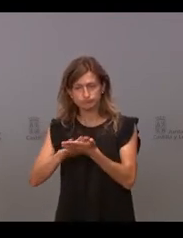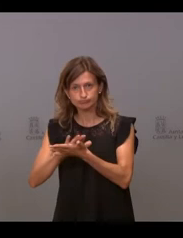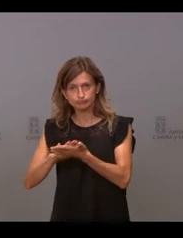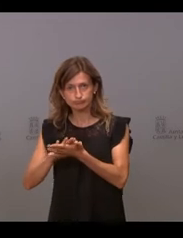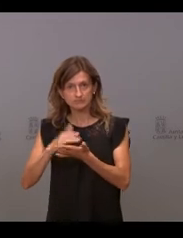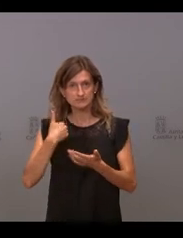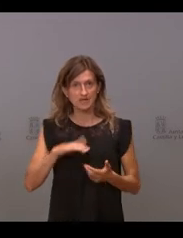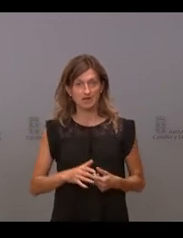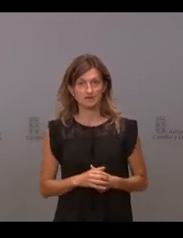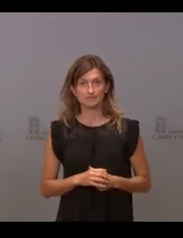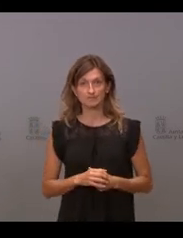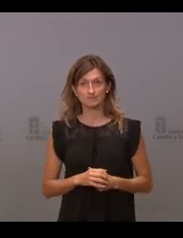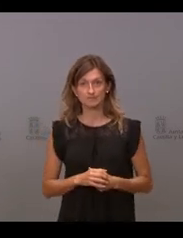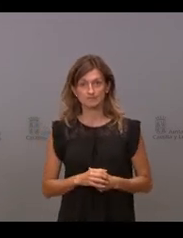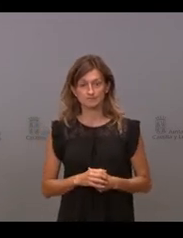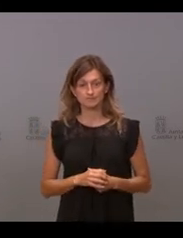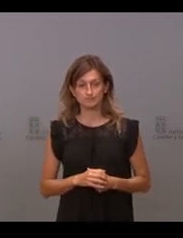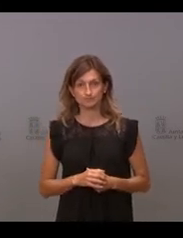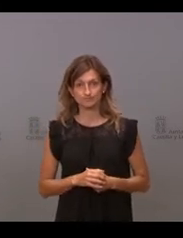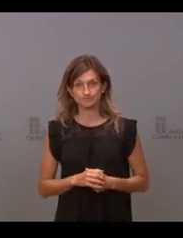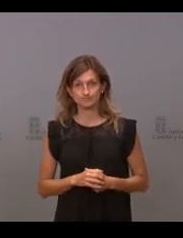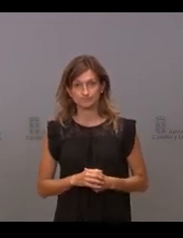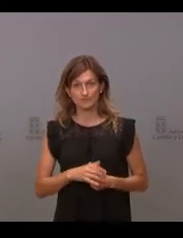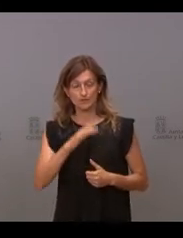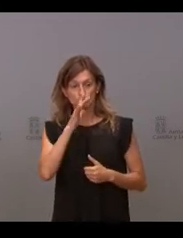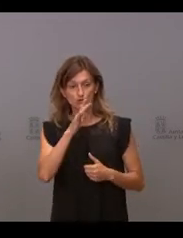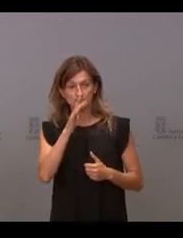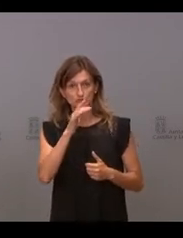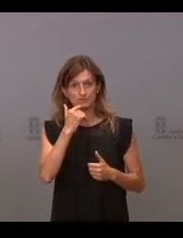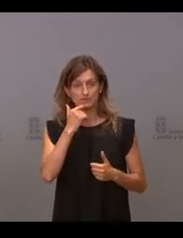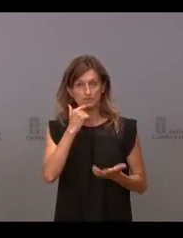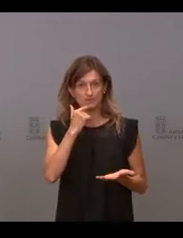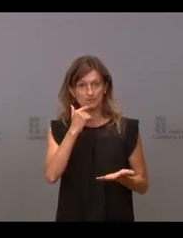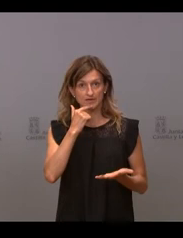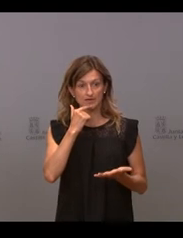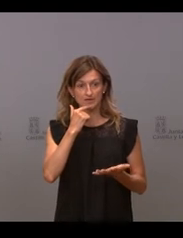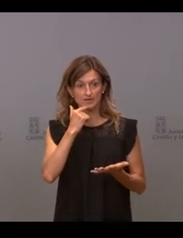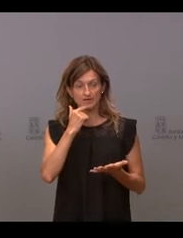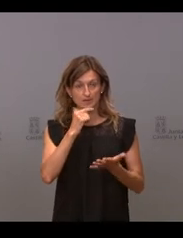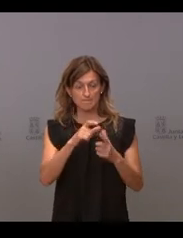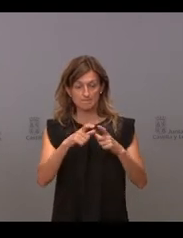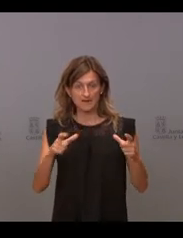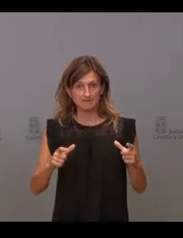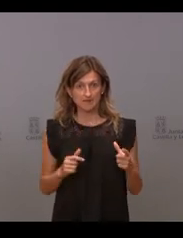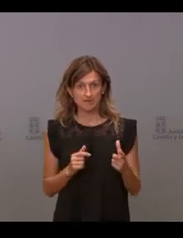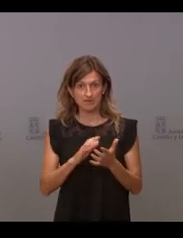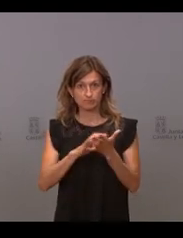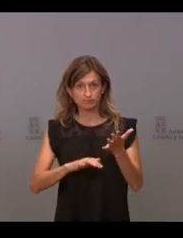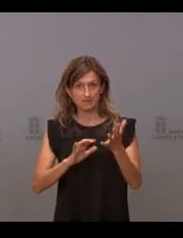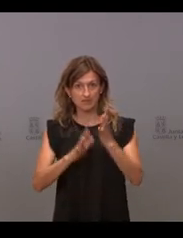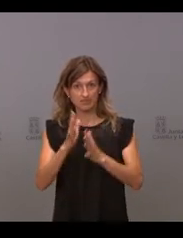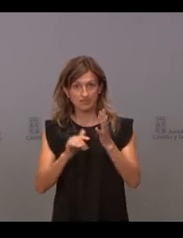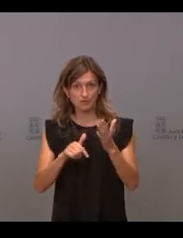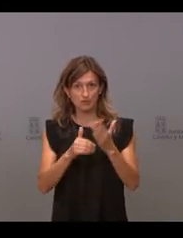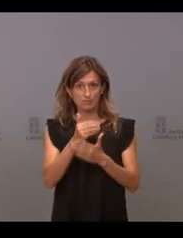en Vidriales, por el cual se ha retrasado el parte de incendios de esta mañana hasta lo hemos recibido ahora,